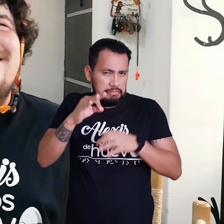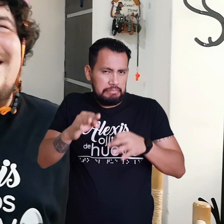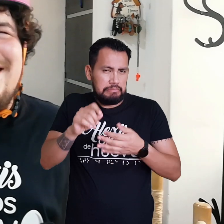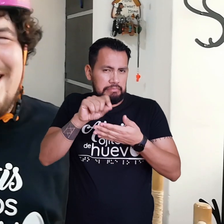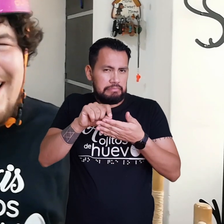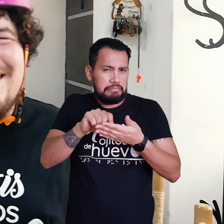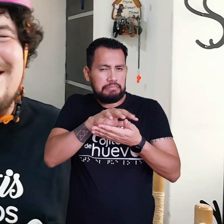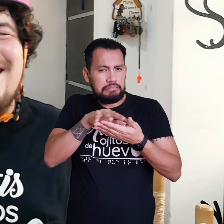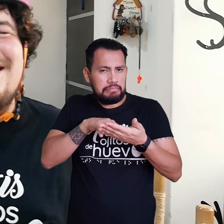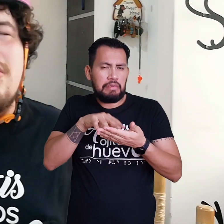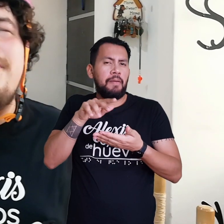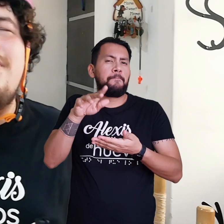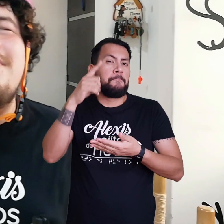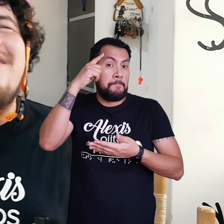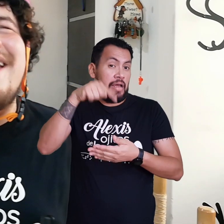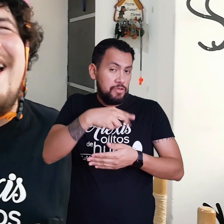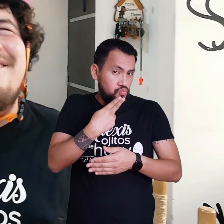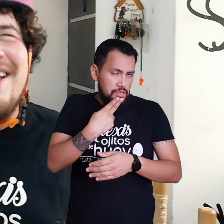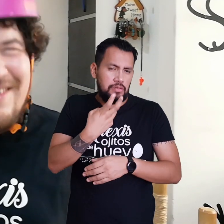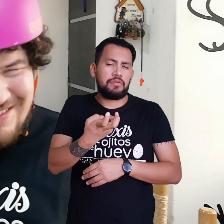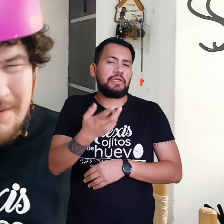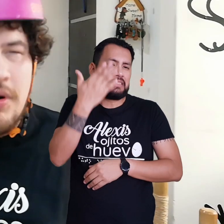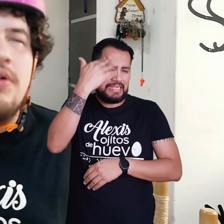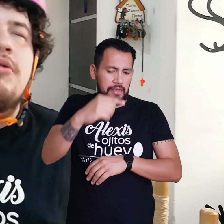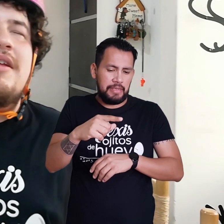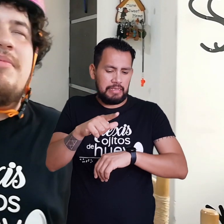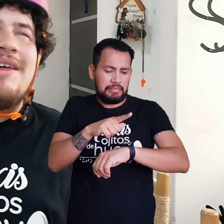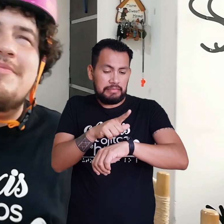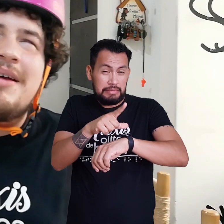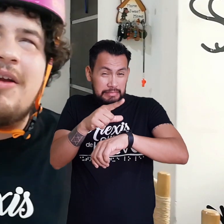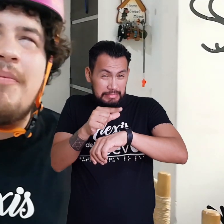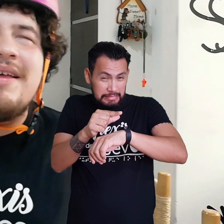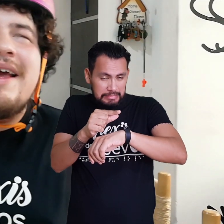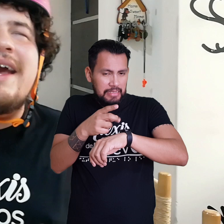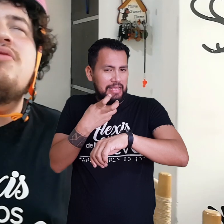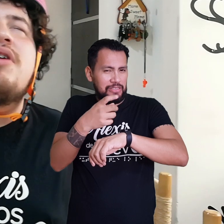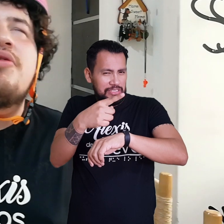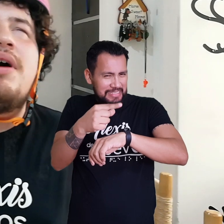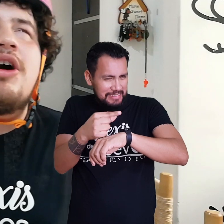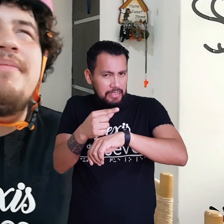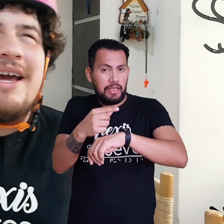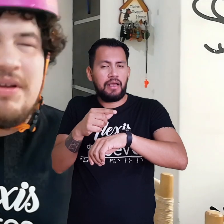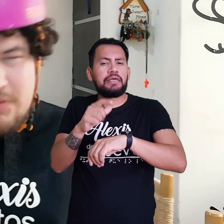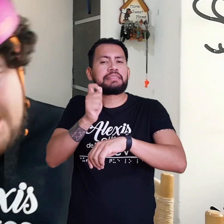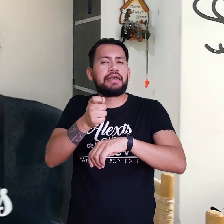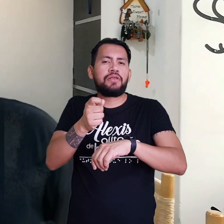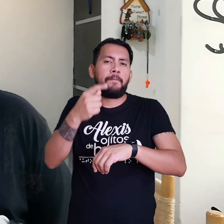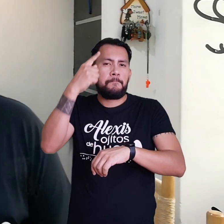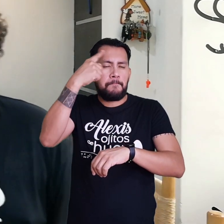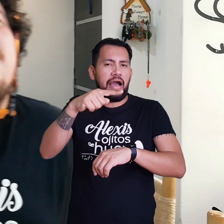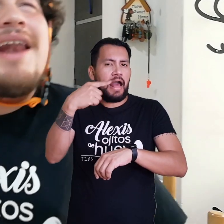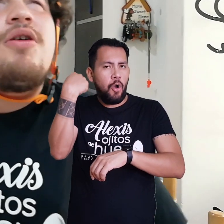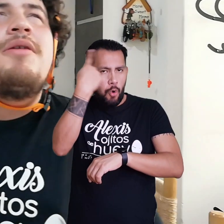Es el día De enseñarles Cómo voy al baño Así es que Por los Rubex videos Van a ver lo más Que tú girls won't come Ni que mis huevos